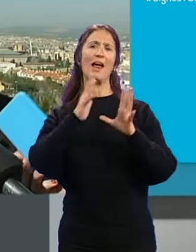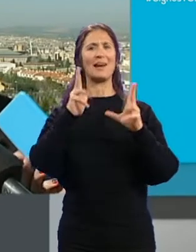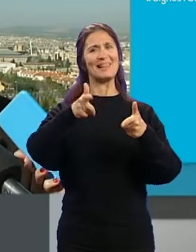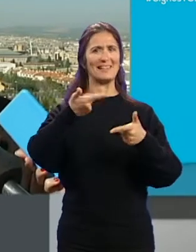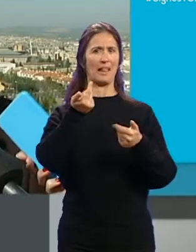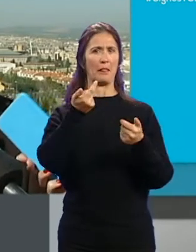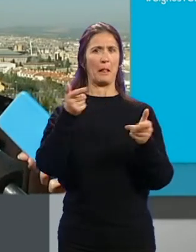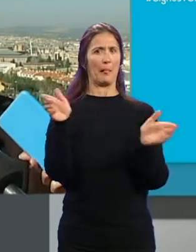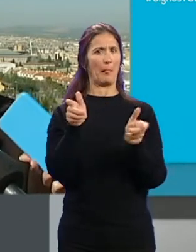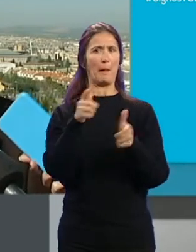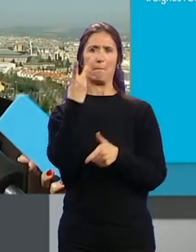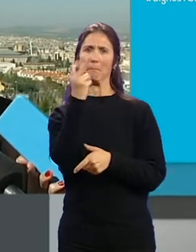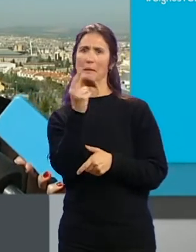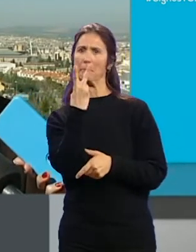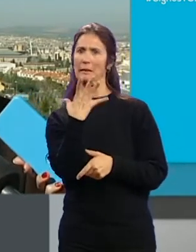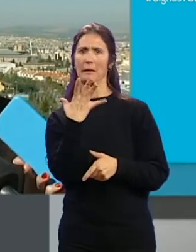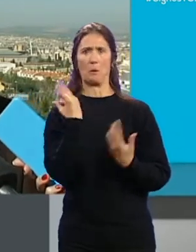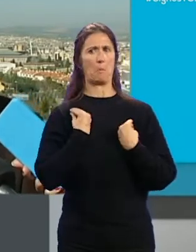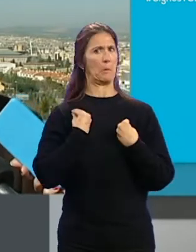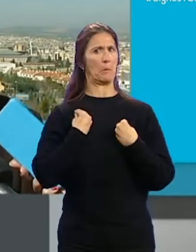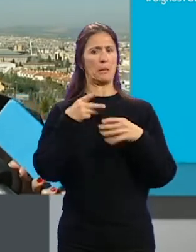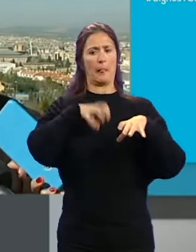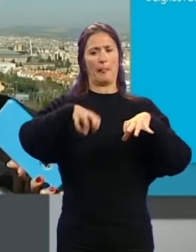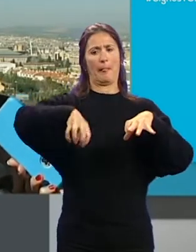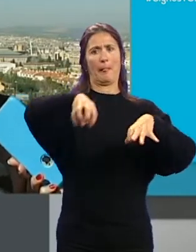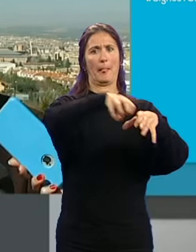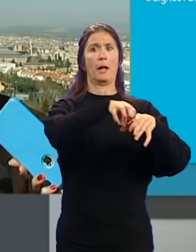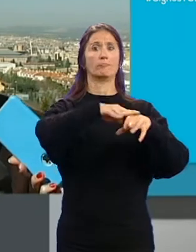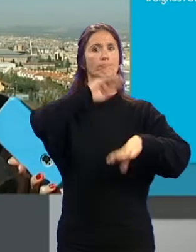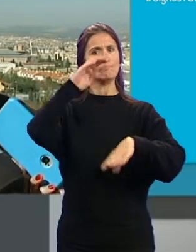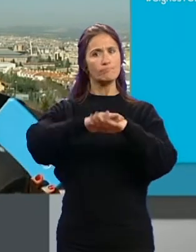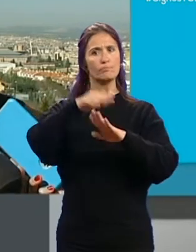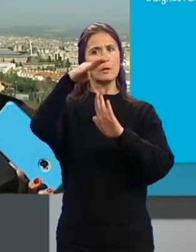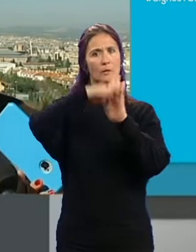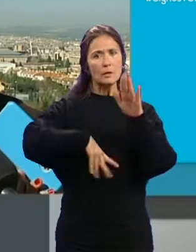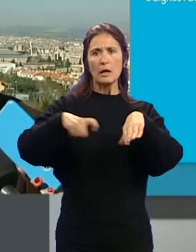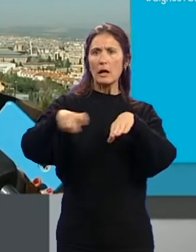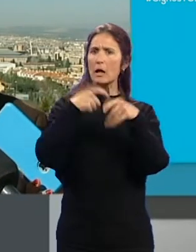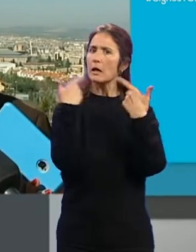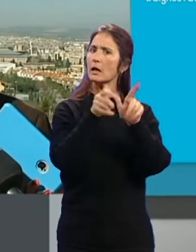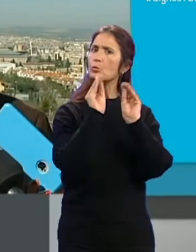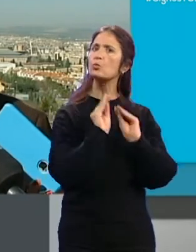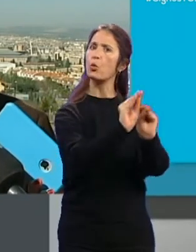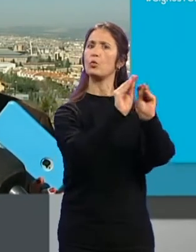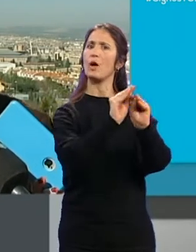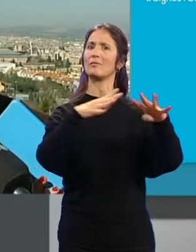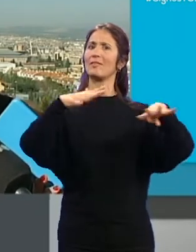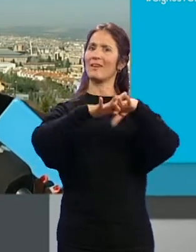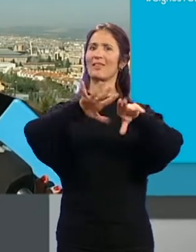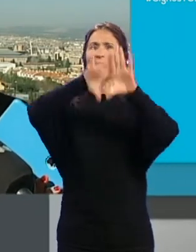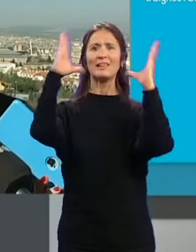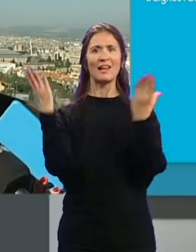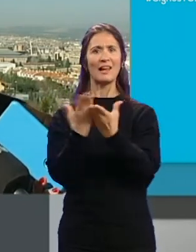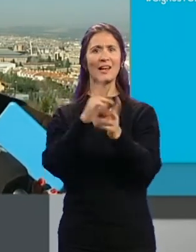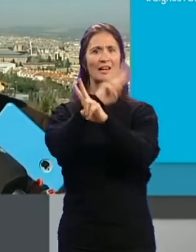...de bajísima densidad, unas 20-25 viviendas por hectárea... ...y que cumpla los criterios y características propios... ...de la red internacional